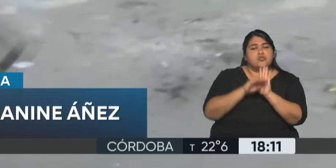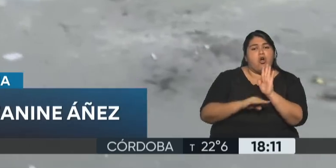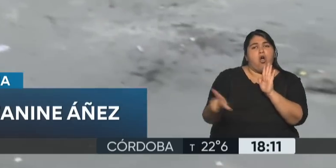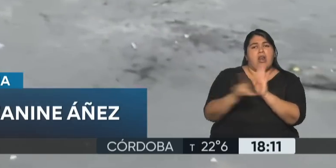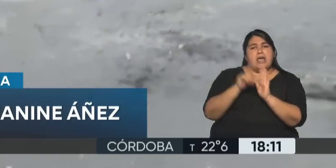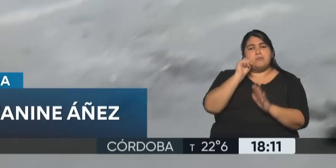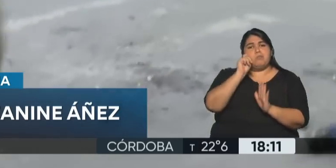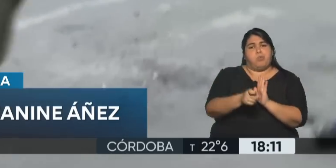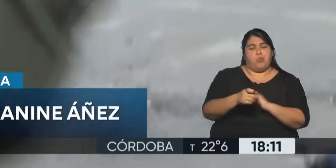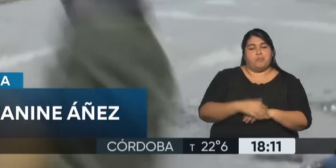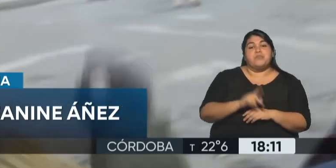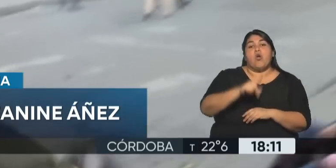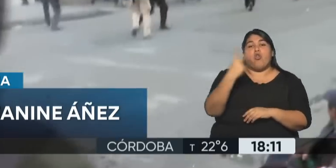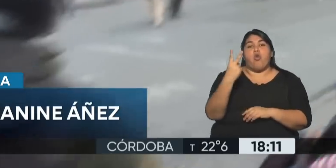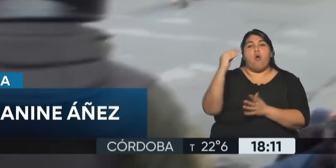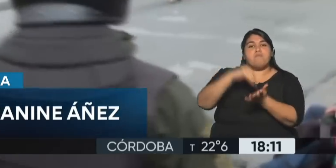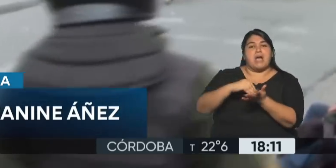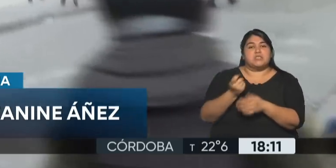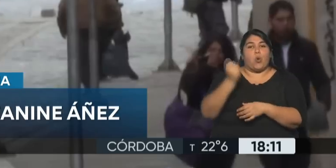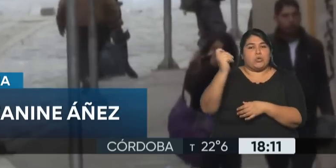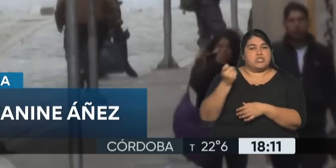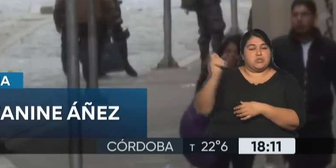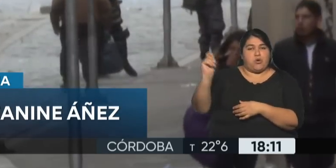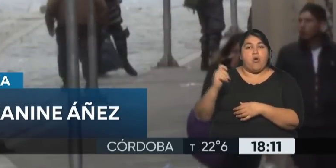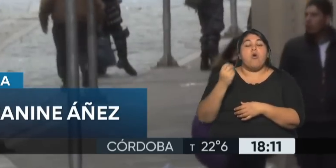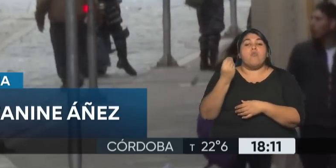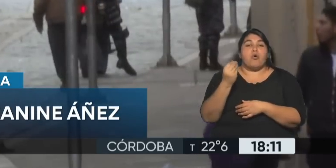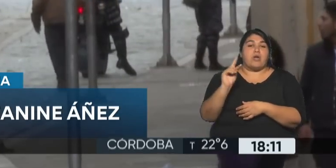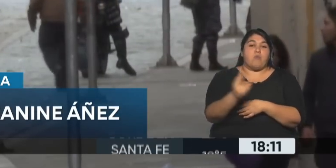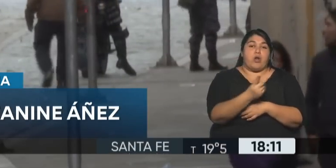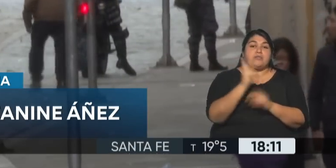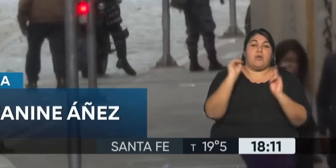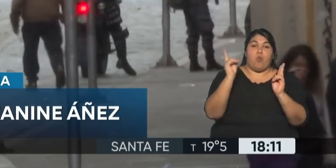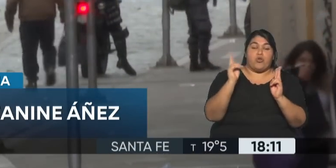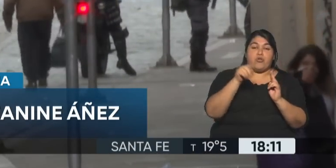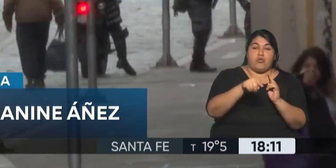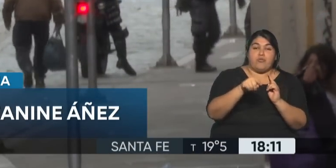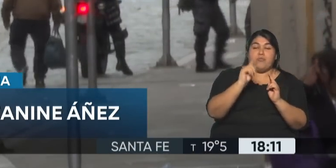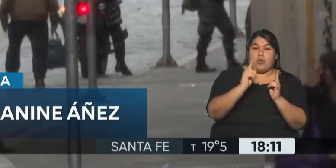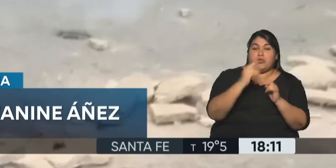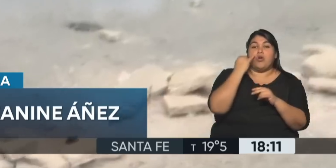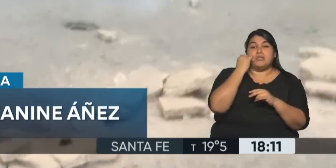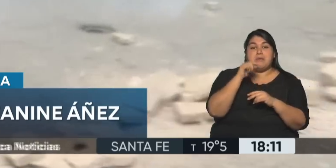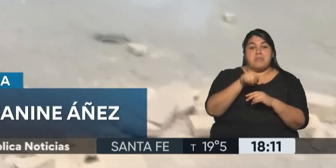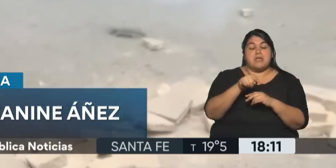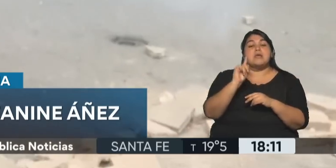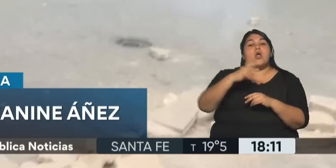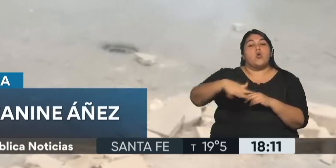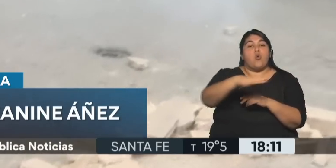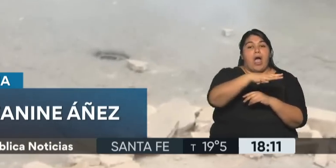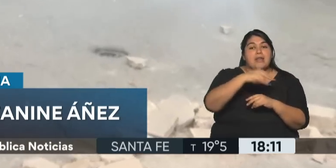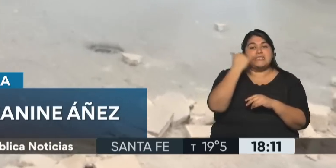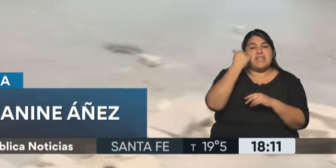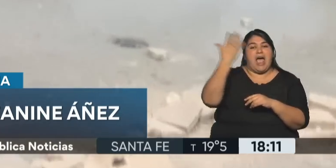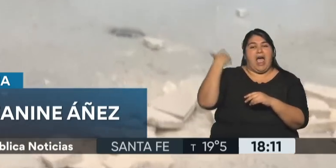Además, le quedan otros dos juicios pendientes, entre ellos, por las muertes de las maestras de Sacaba y Sencata, lugares donde se